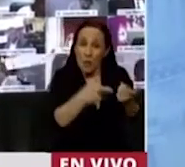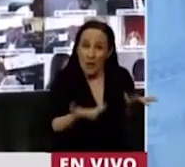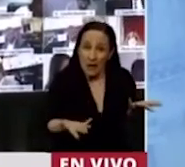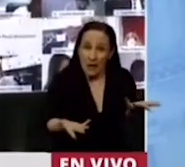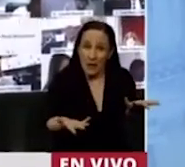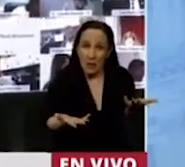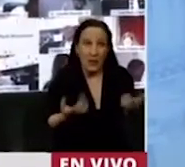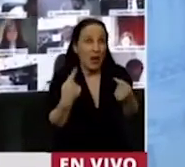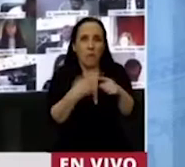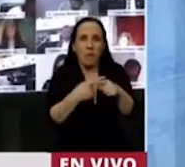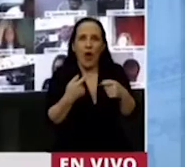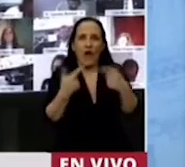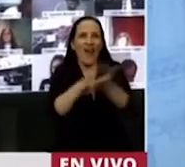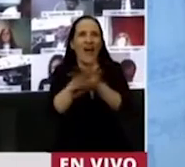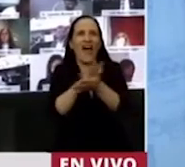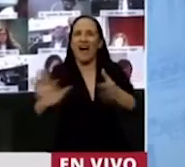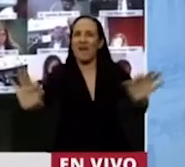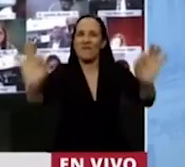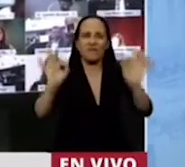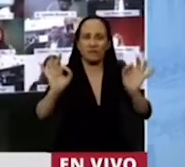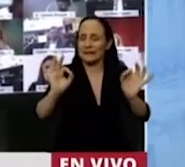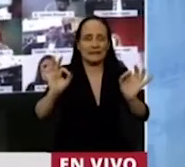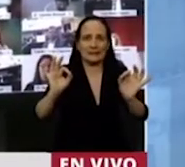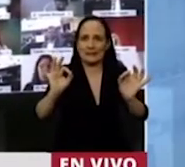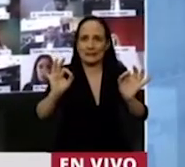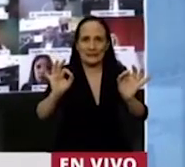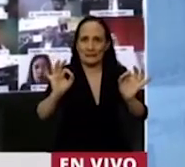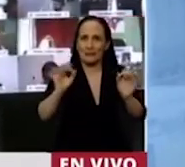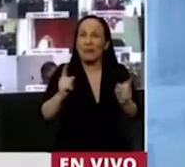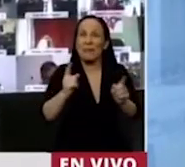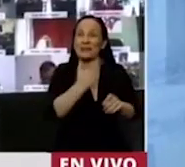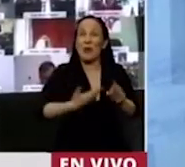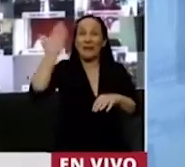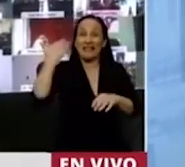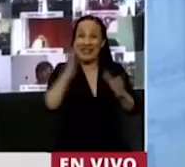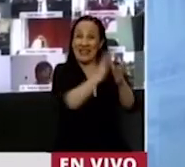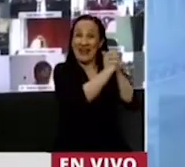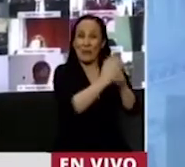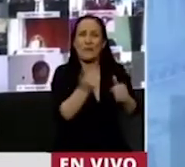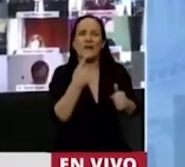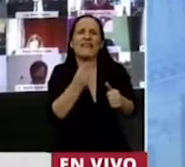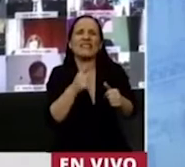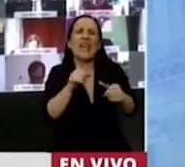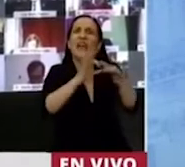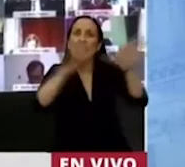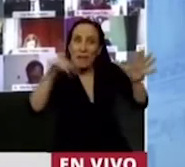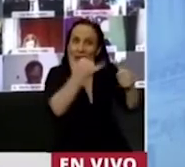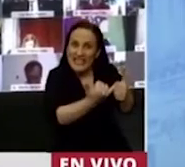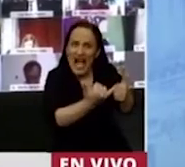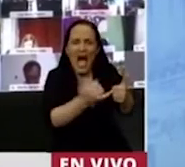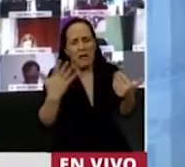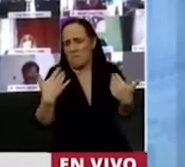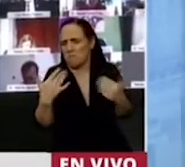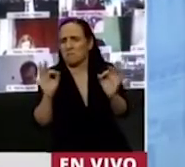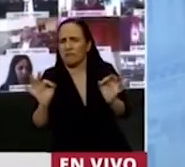satisfacer todo eso. Aquello que decía el Presidente Alfonsín, con la democracia se come, se cura, se educa,